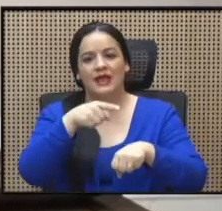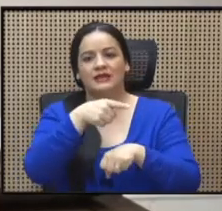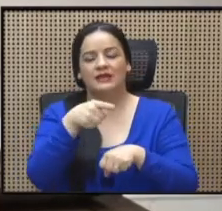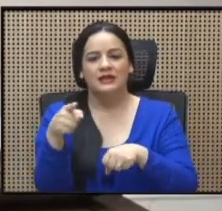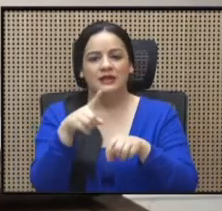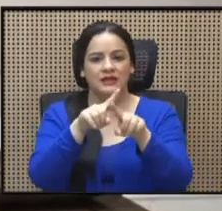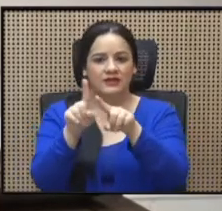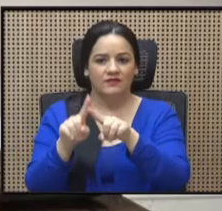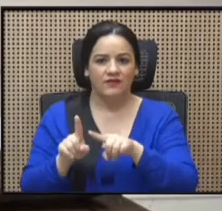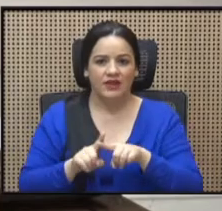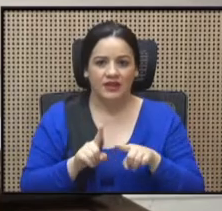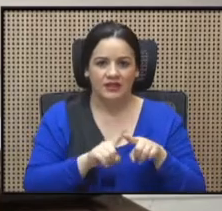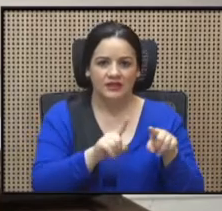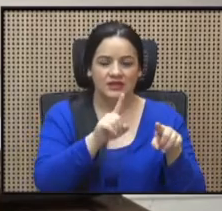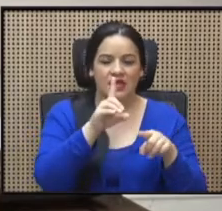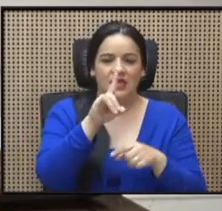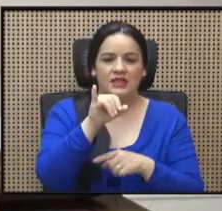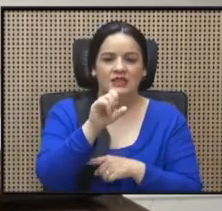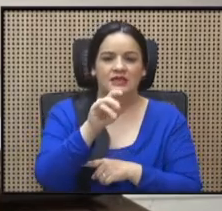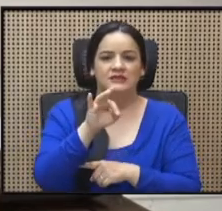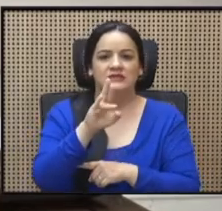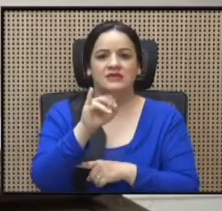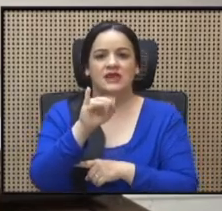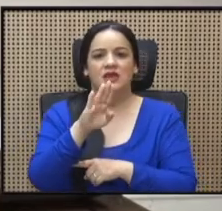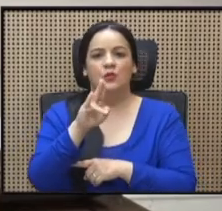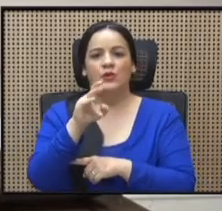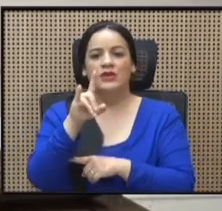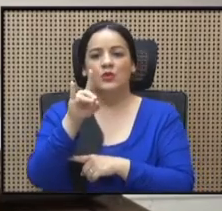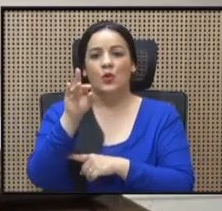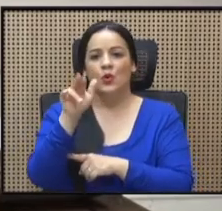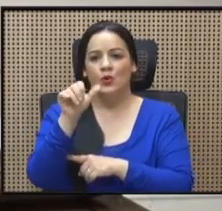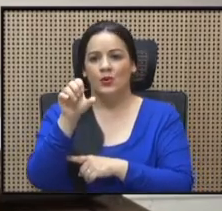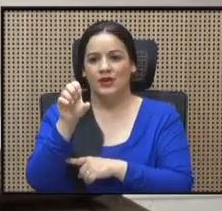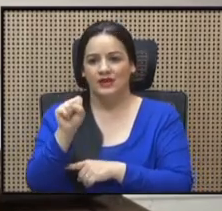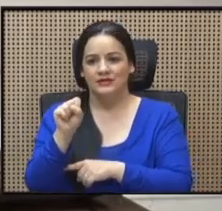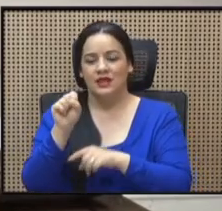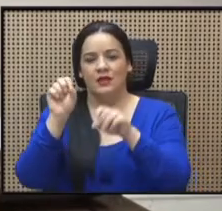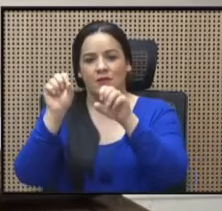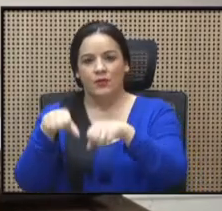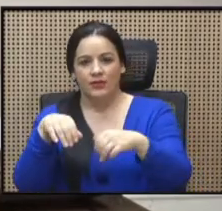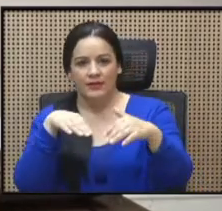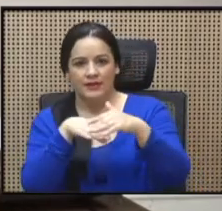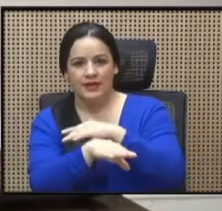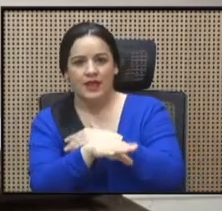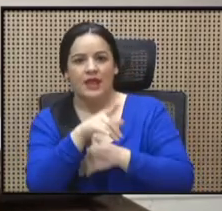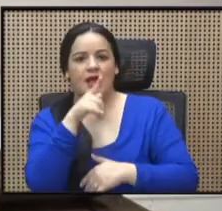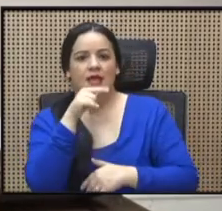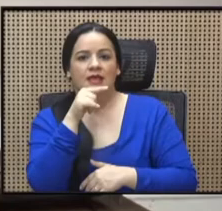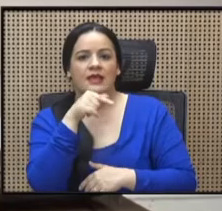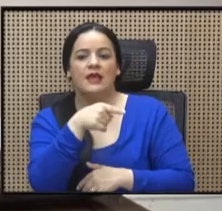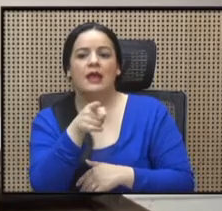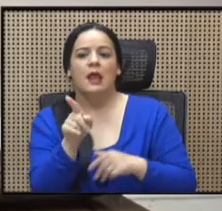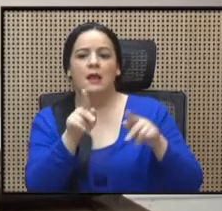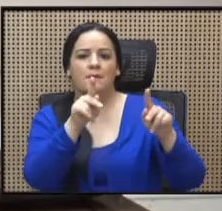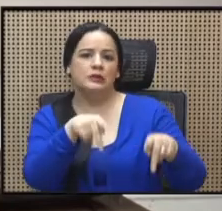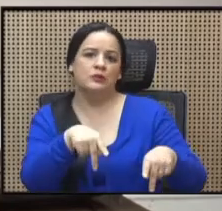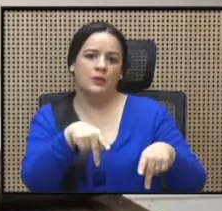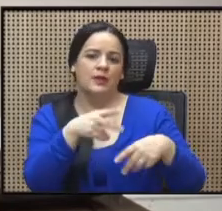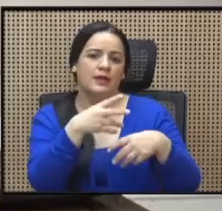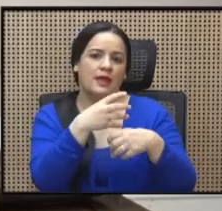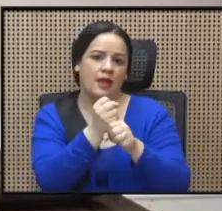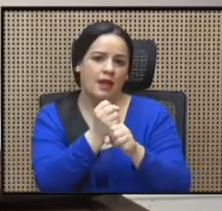puedan ingresar a quienes estén produciendo electricidad, ingresar con cualquier medida.